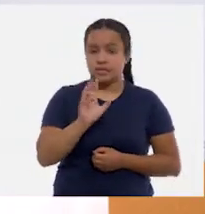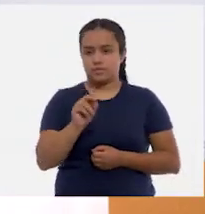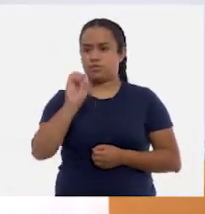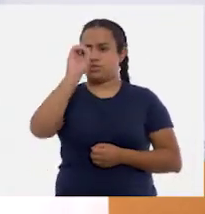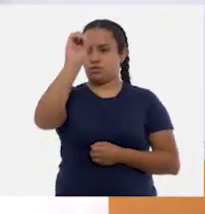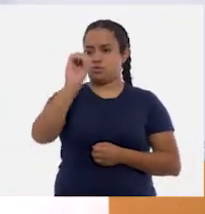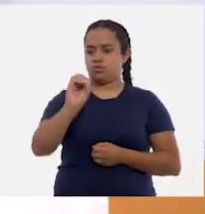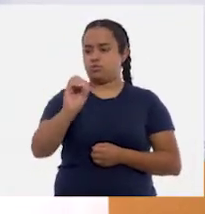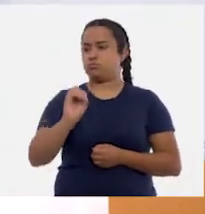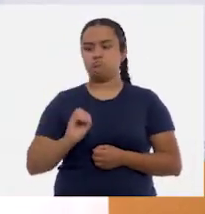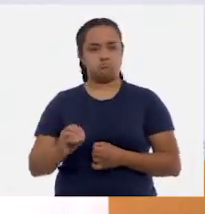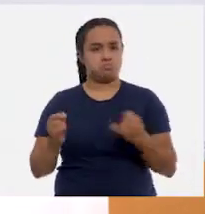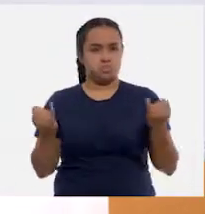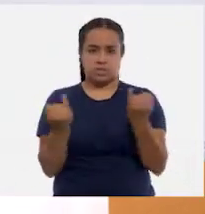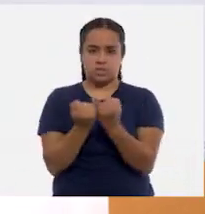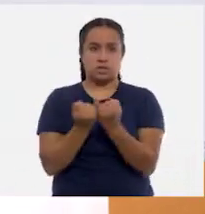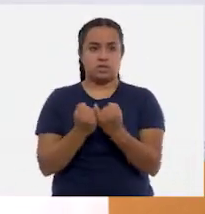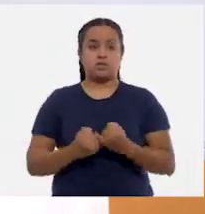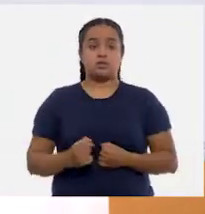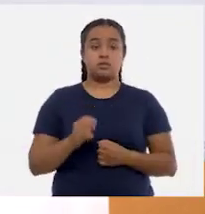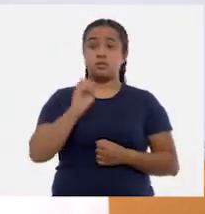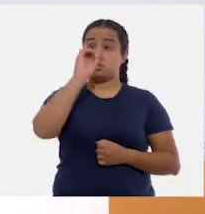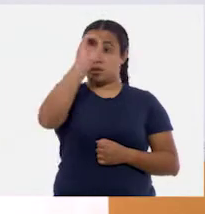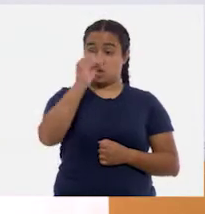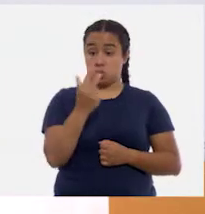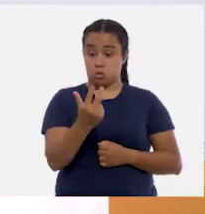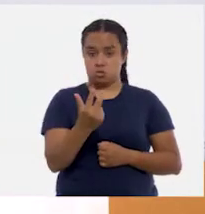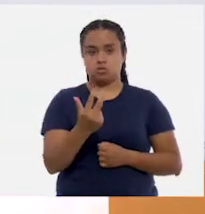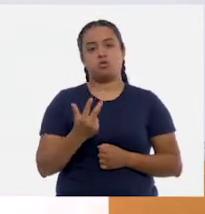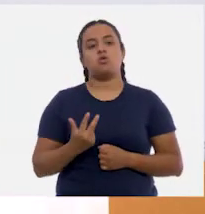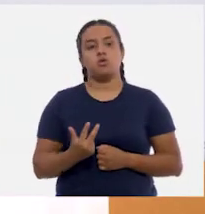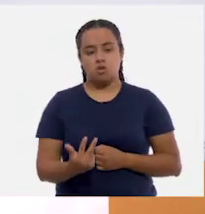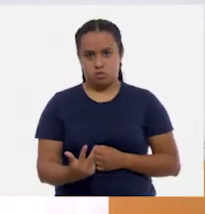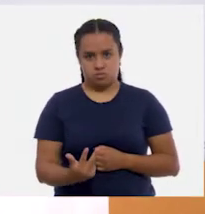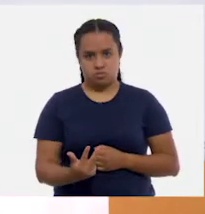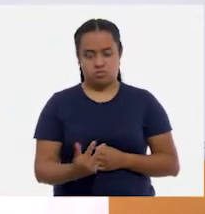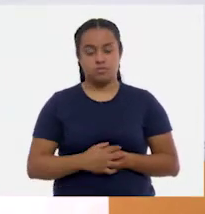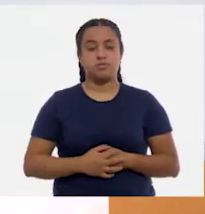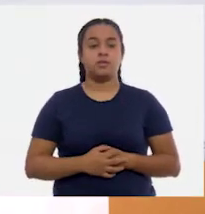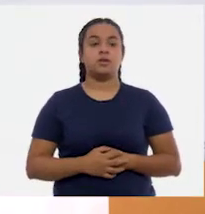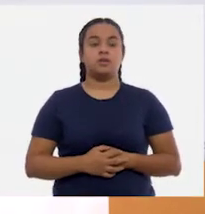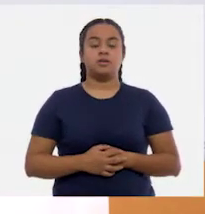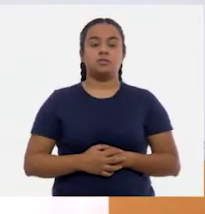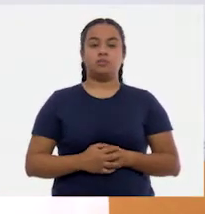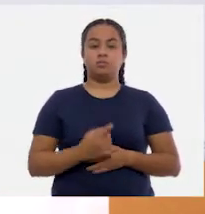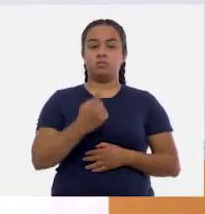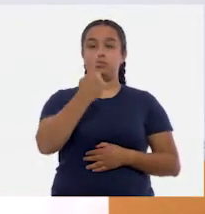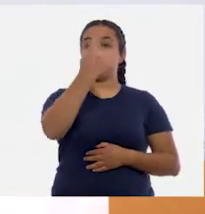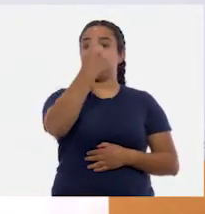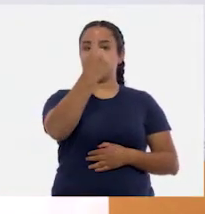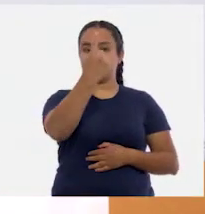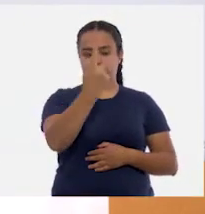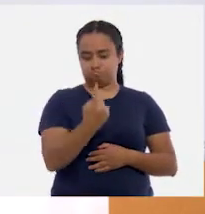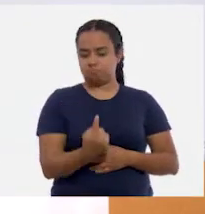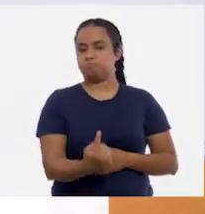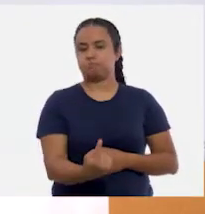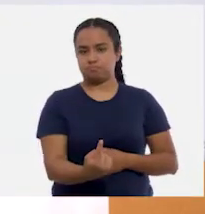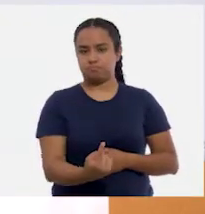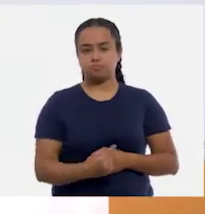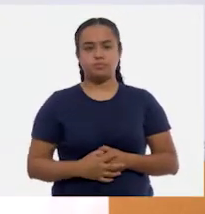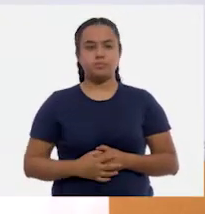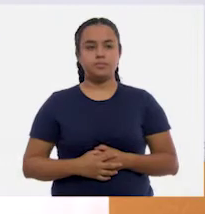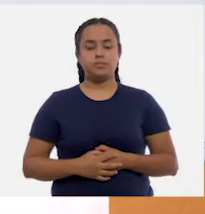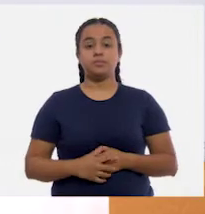El cero queda tal y cual está. Ajá. Como no tengo aquí el ocho. Muy bien. Y ahora pongo el número uno.